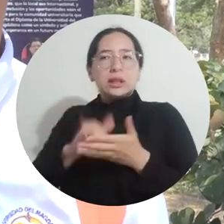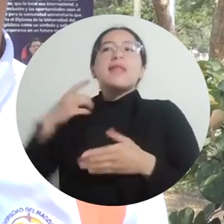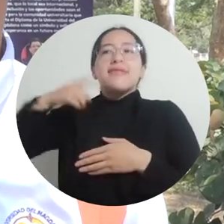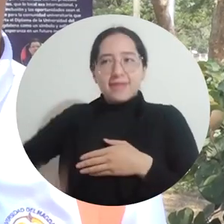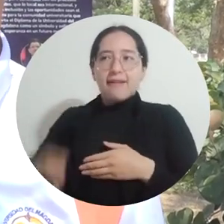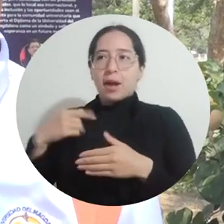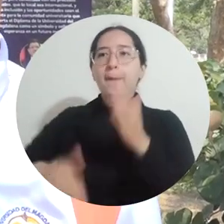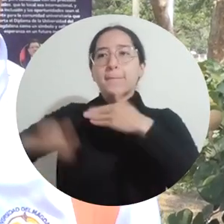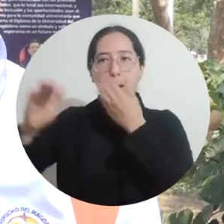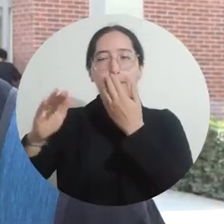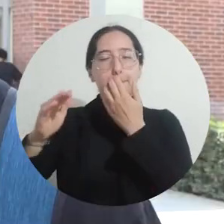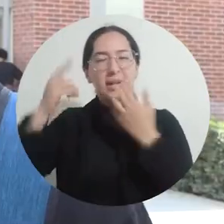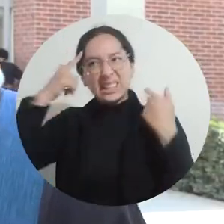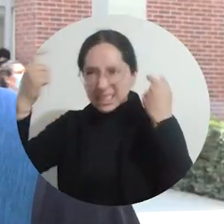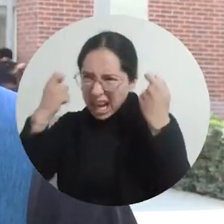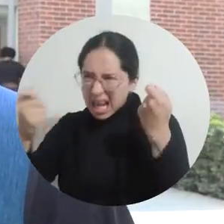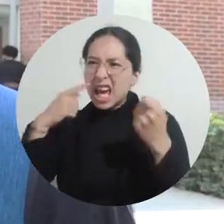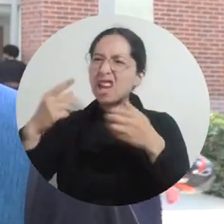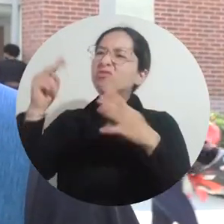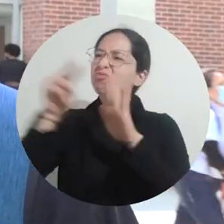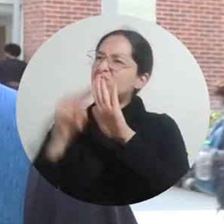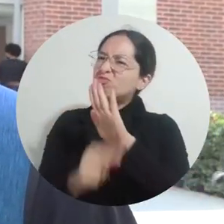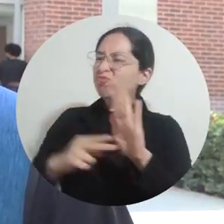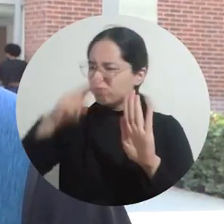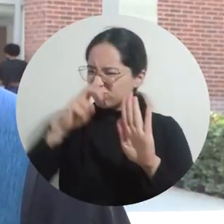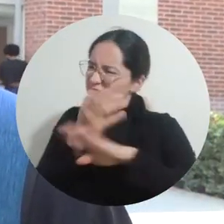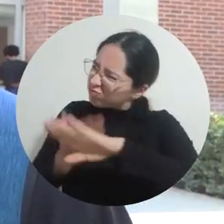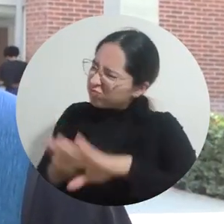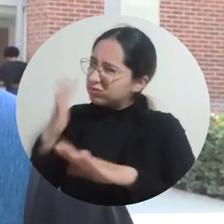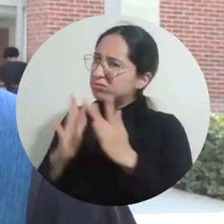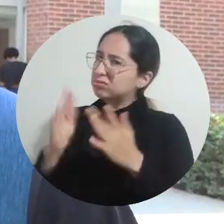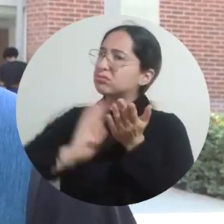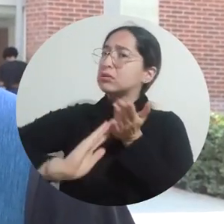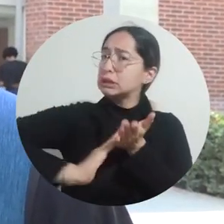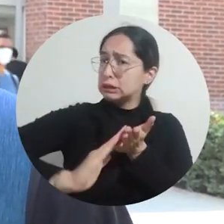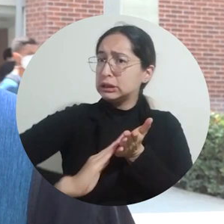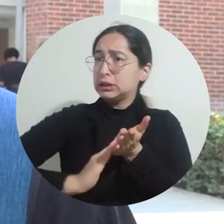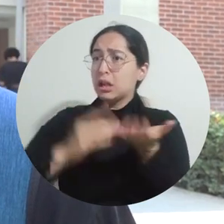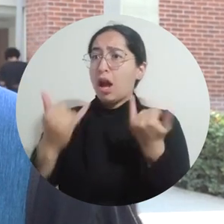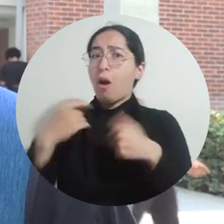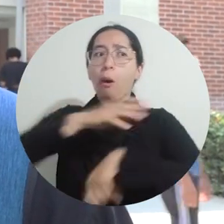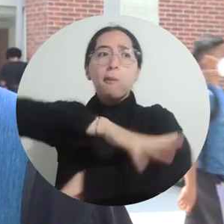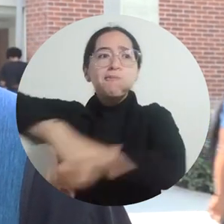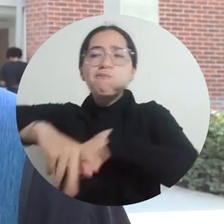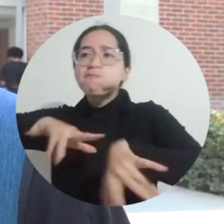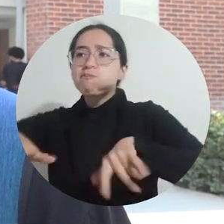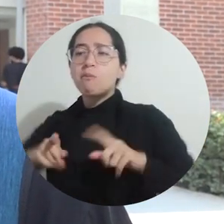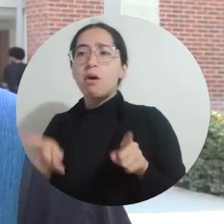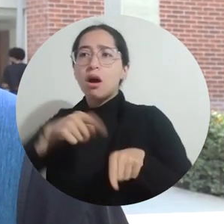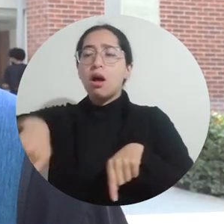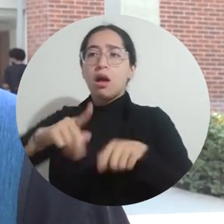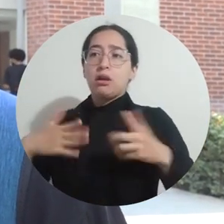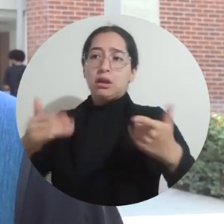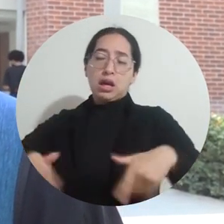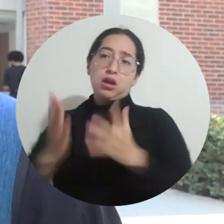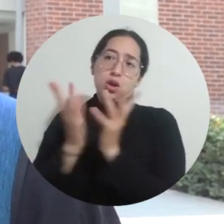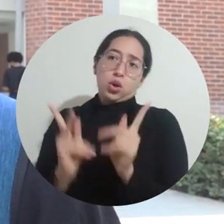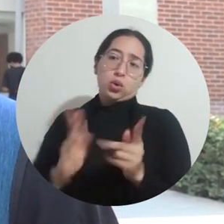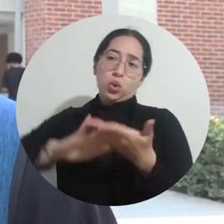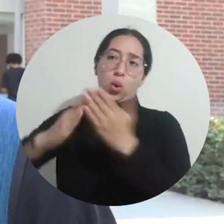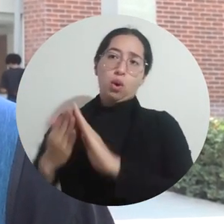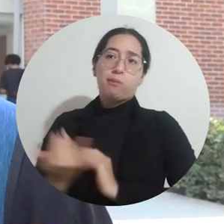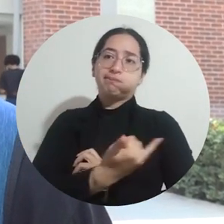policiales allá afuera a quien informarle. Me parece que hay que tomar medidas para evitar lo que se está